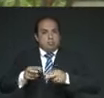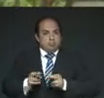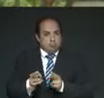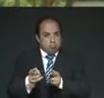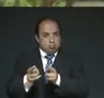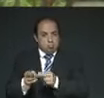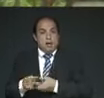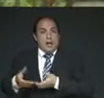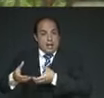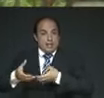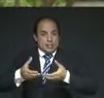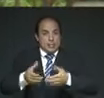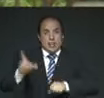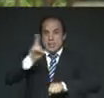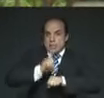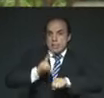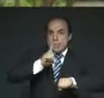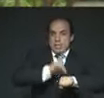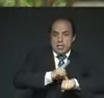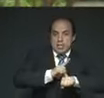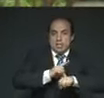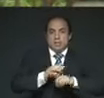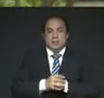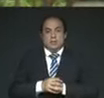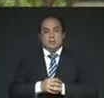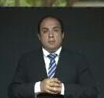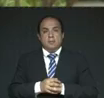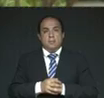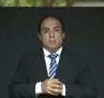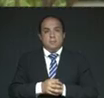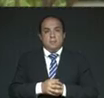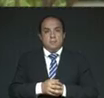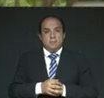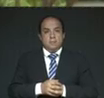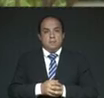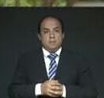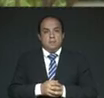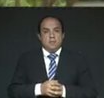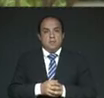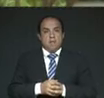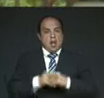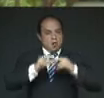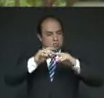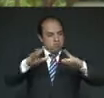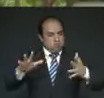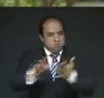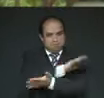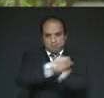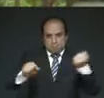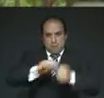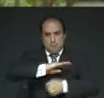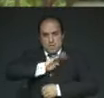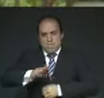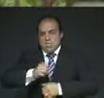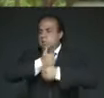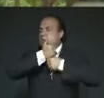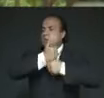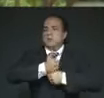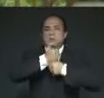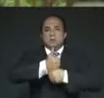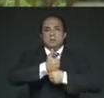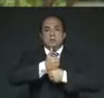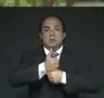barrio, día tras día, trecena tras trecena. Destrucción, muerte, sufrimiento,